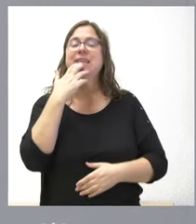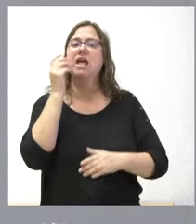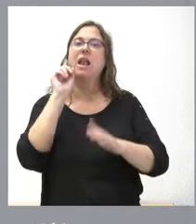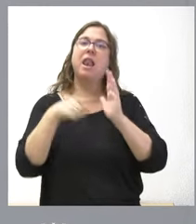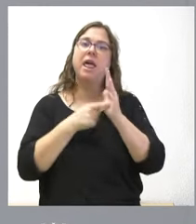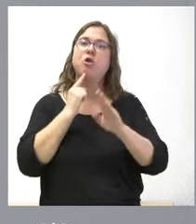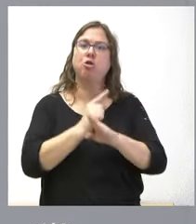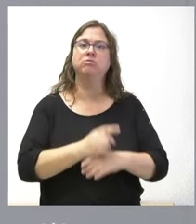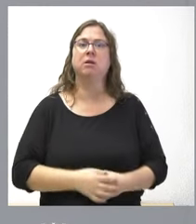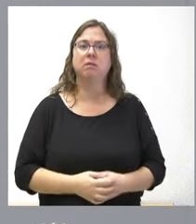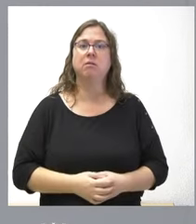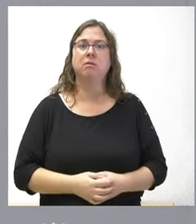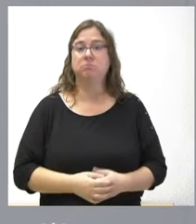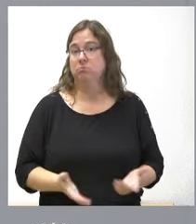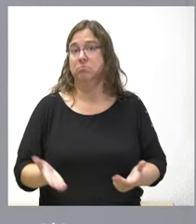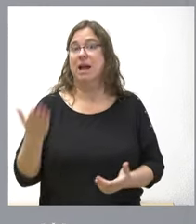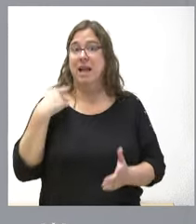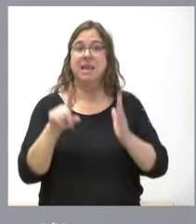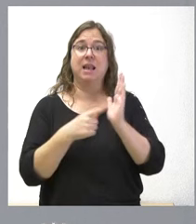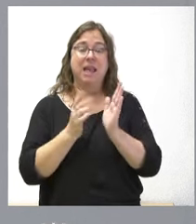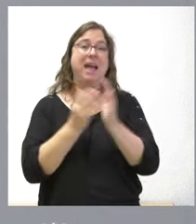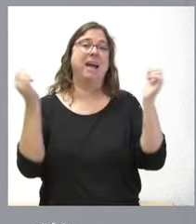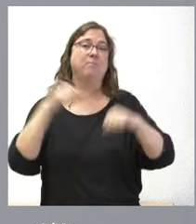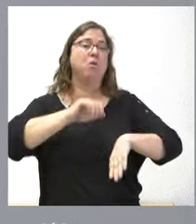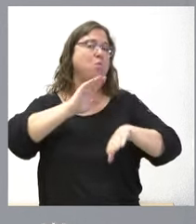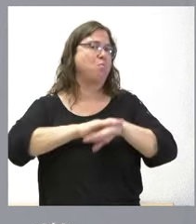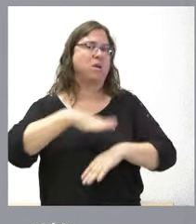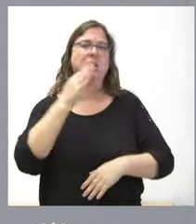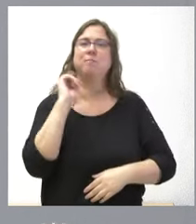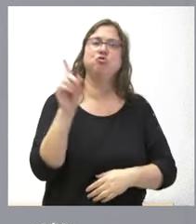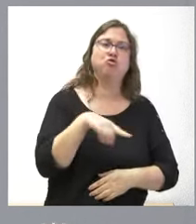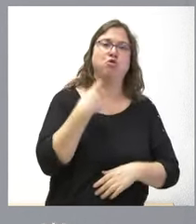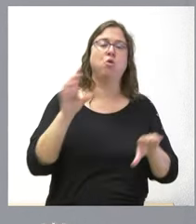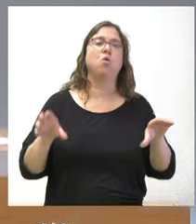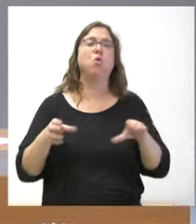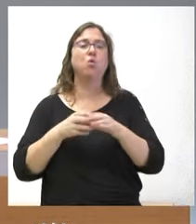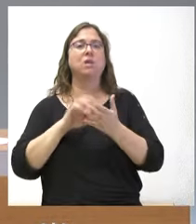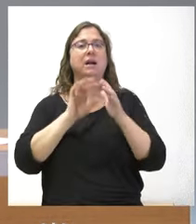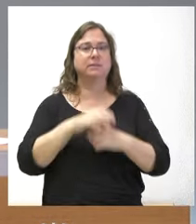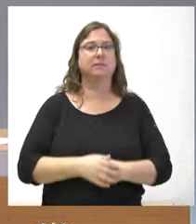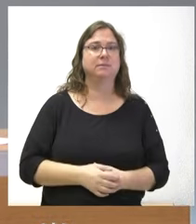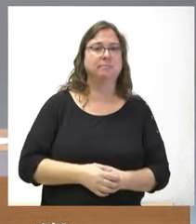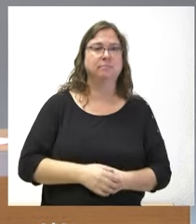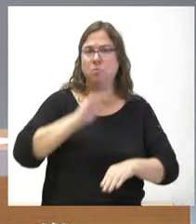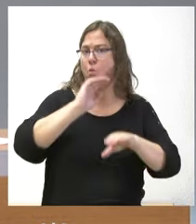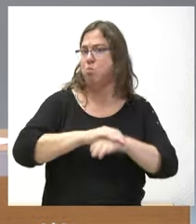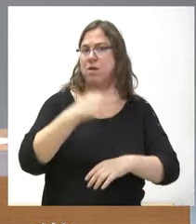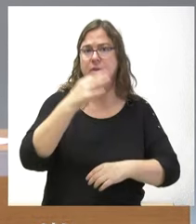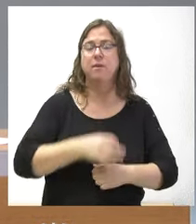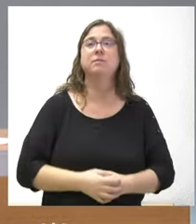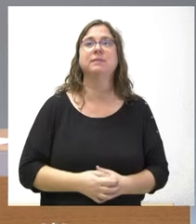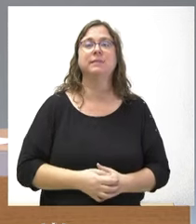y por tanto ayer se aprobó una ley que es de obligado cumplimiento para la Junta de Castilla y León claro que la vamos a cumplir sí por